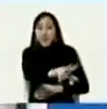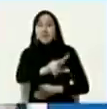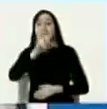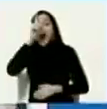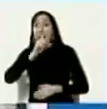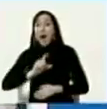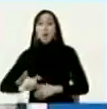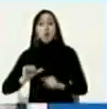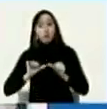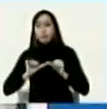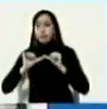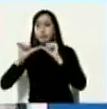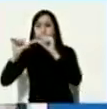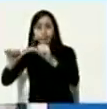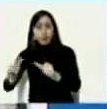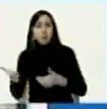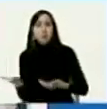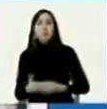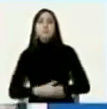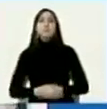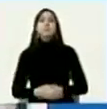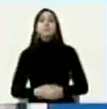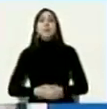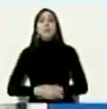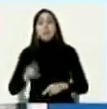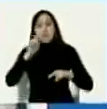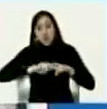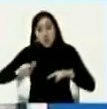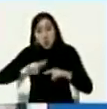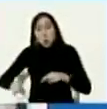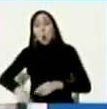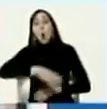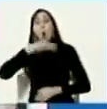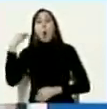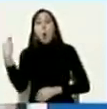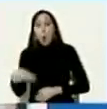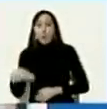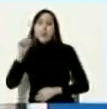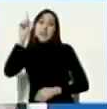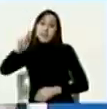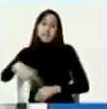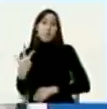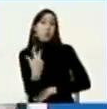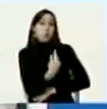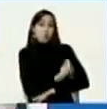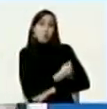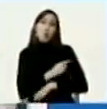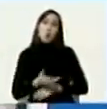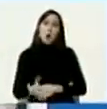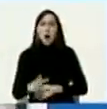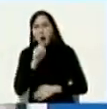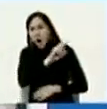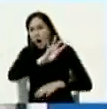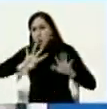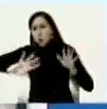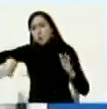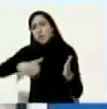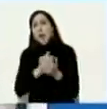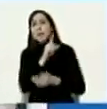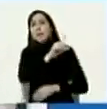bueno de 3 años niños y jóvenes ya de 12, 14 18 años